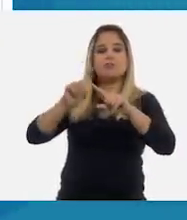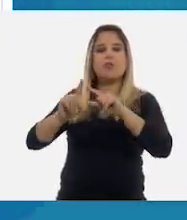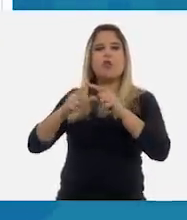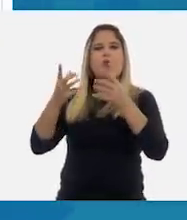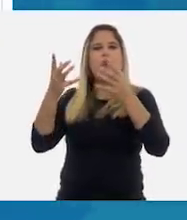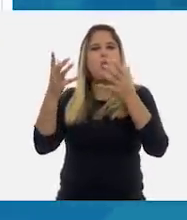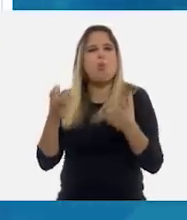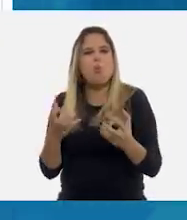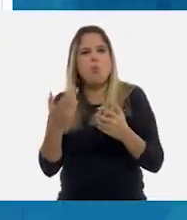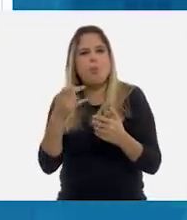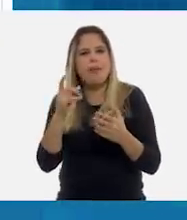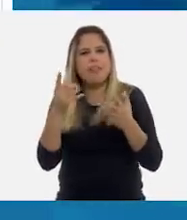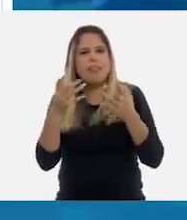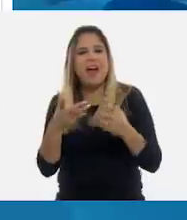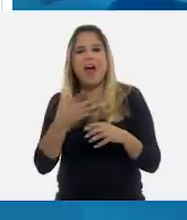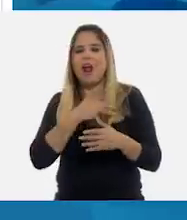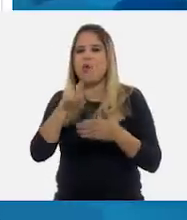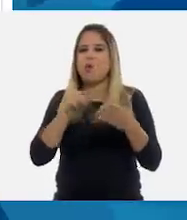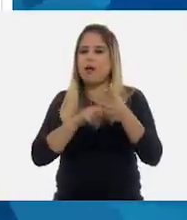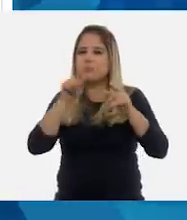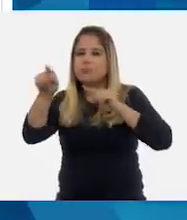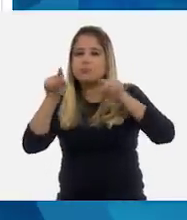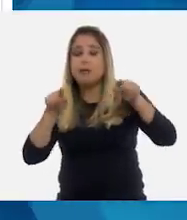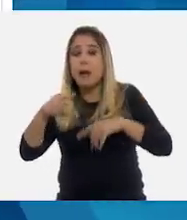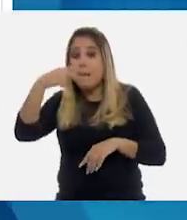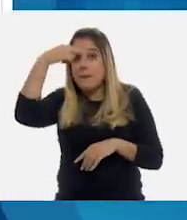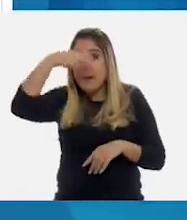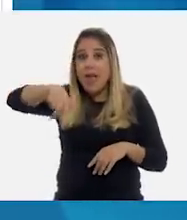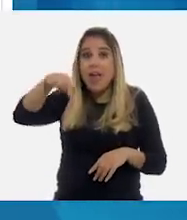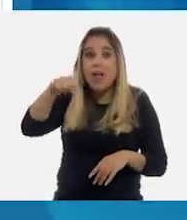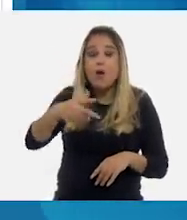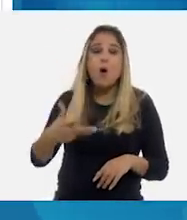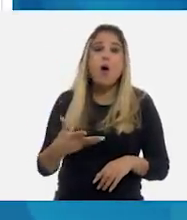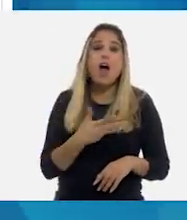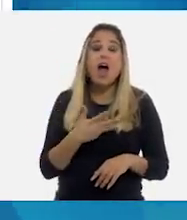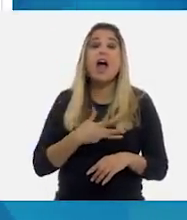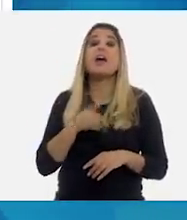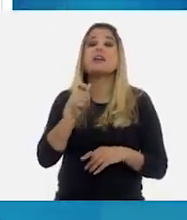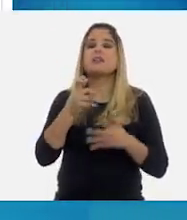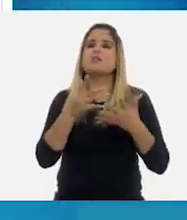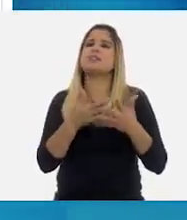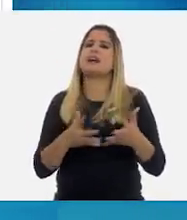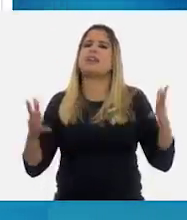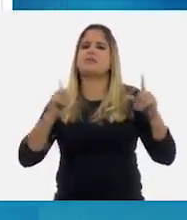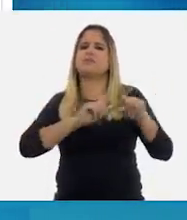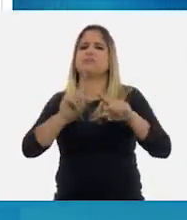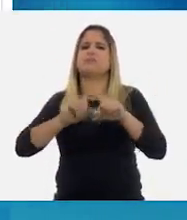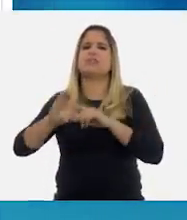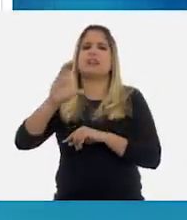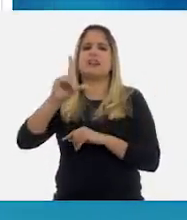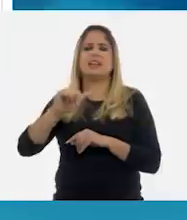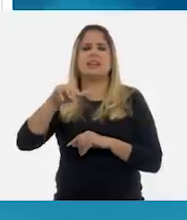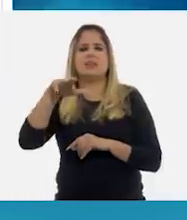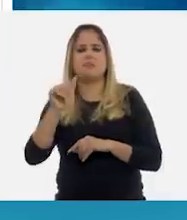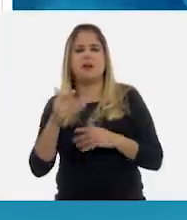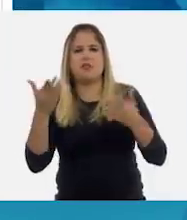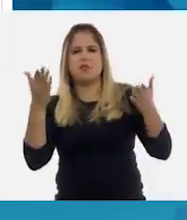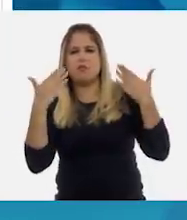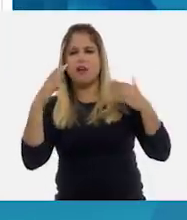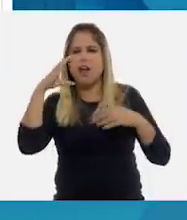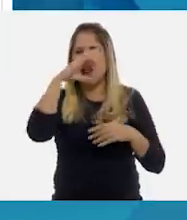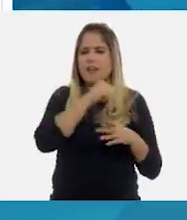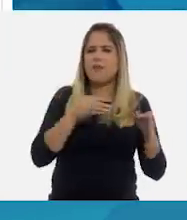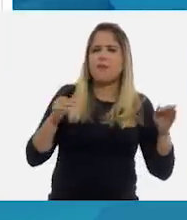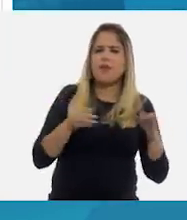humedad que están presentes en un lugar. México cuenta con una amplia variedad de climas, debido a su